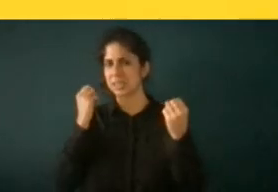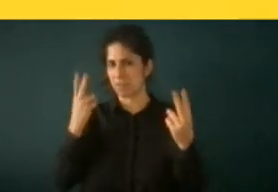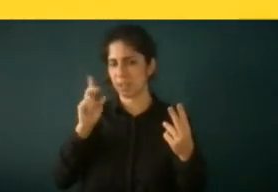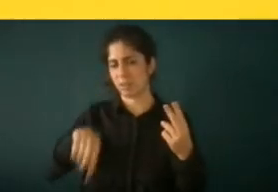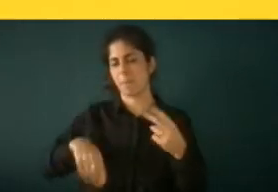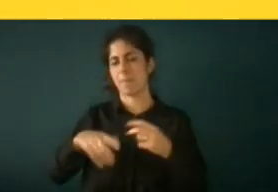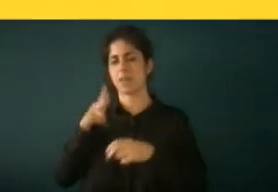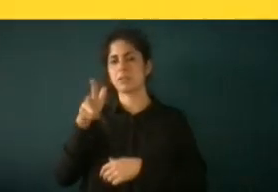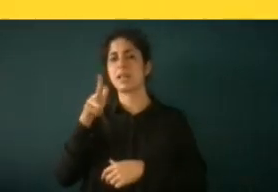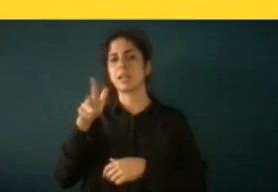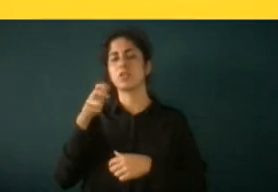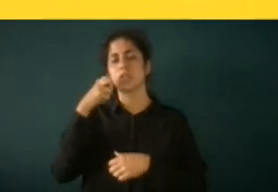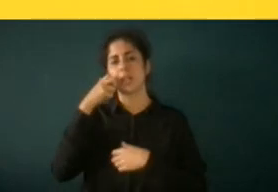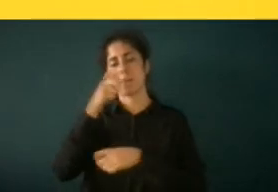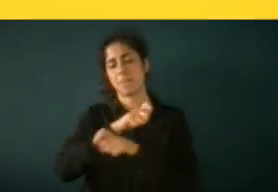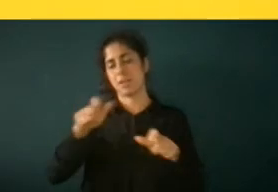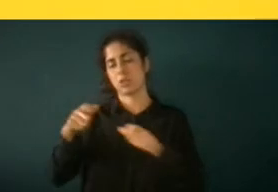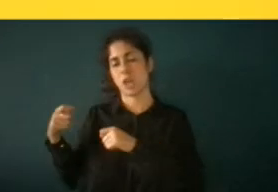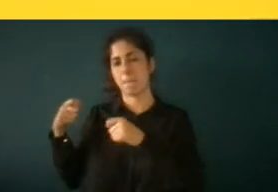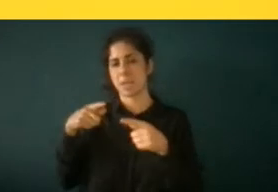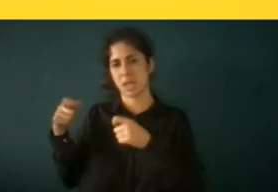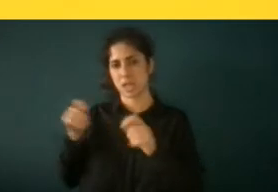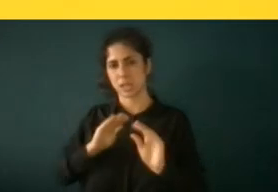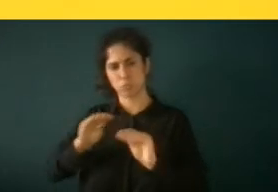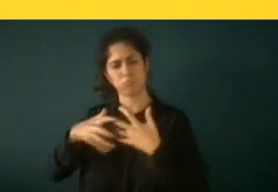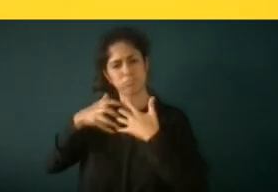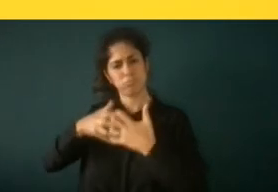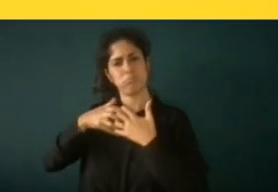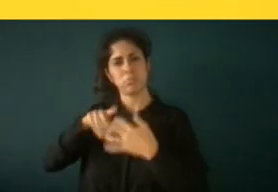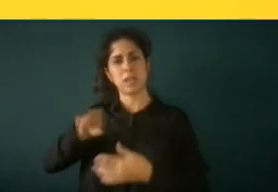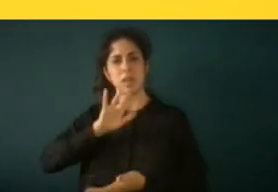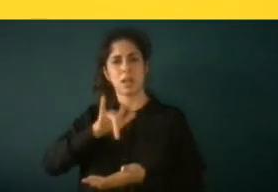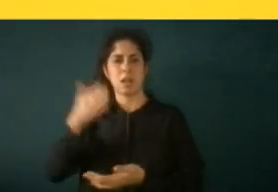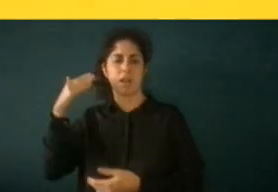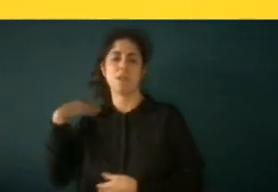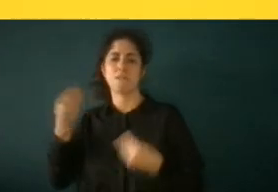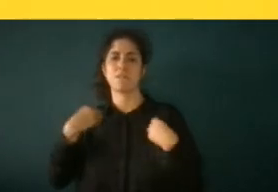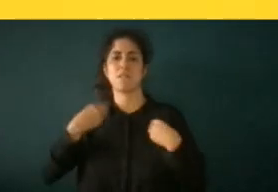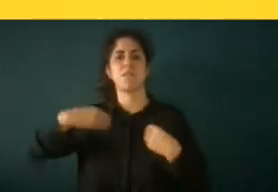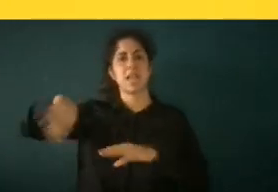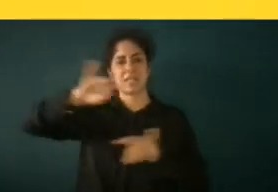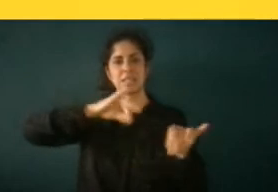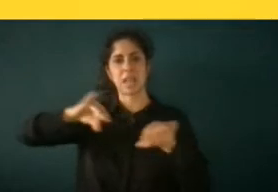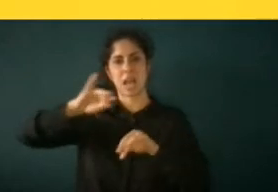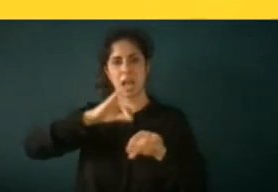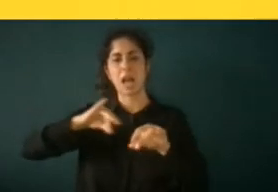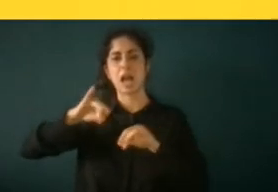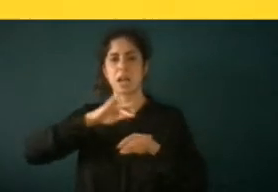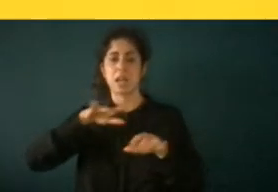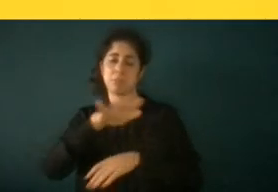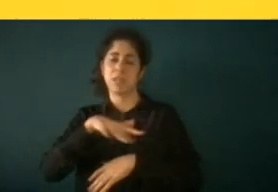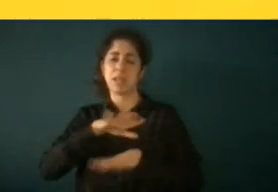migrantes ella vivía en en el Sáhara Occidental por el territorio ocupado por Marruecos